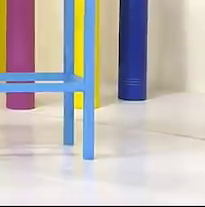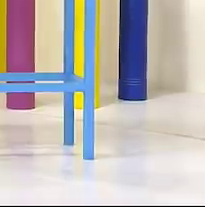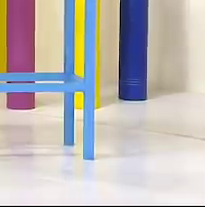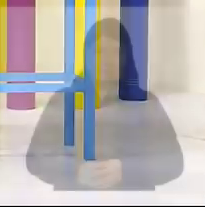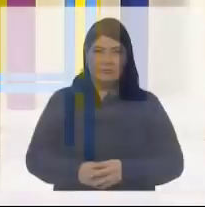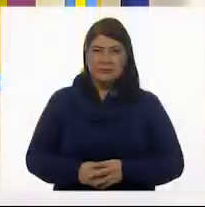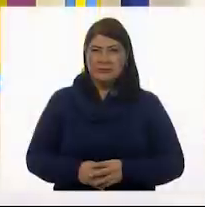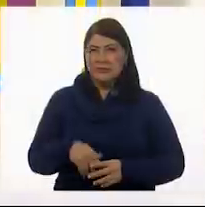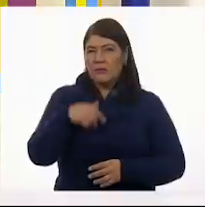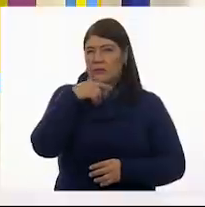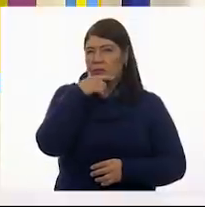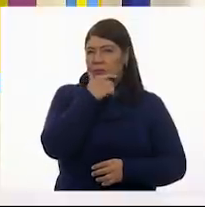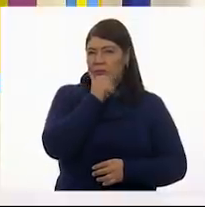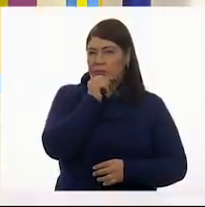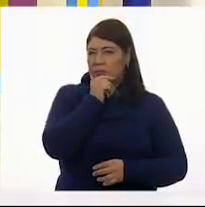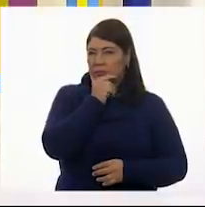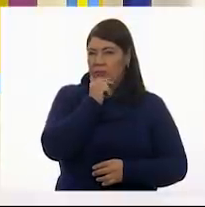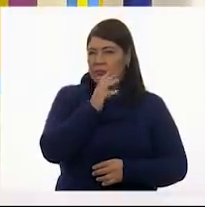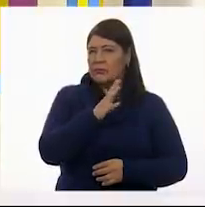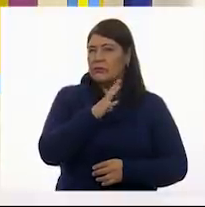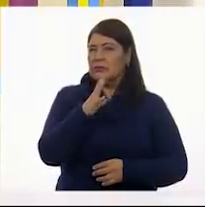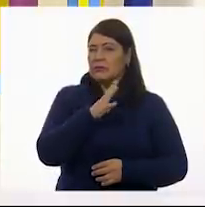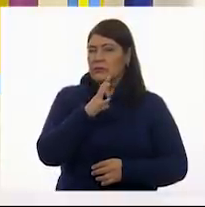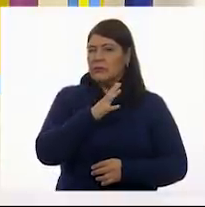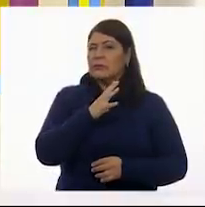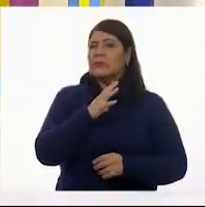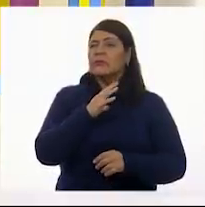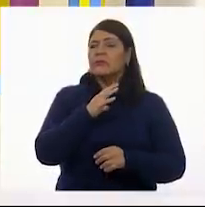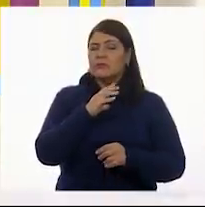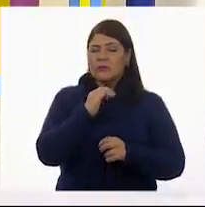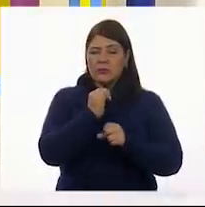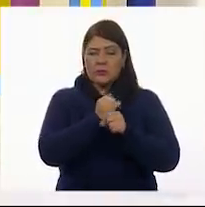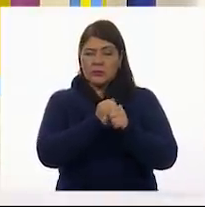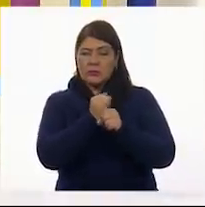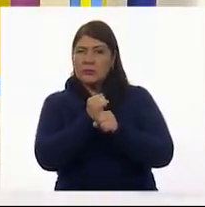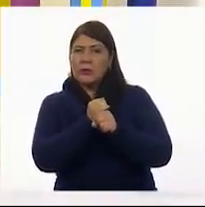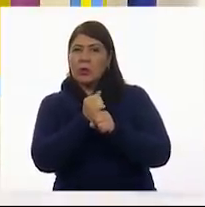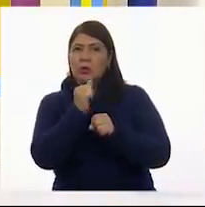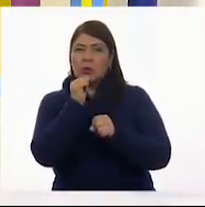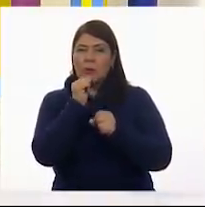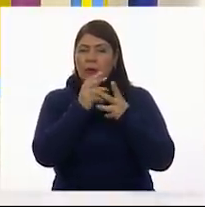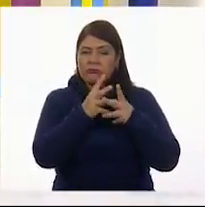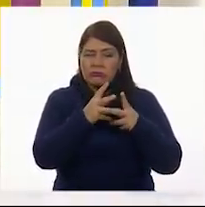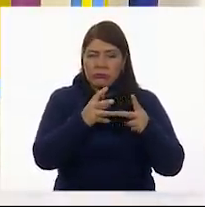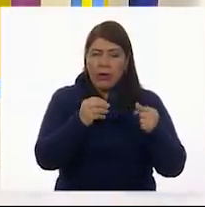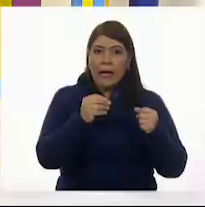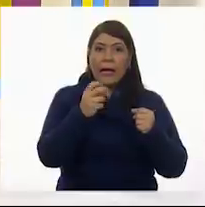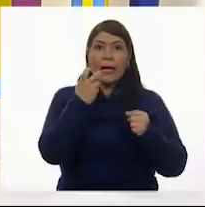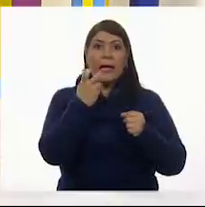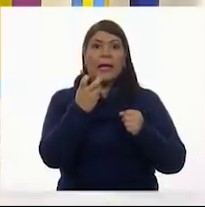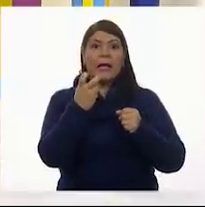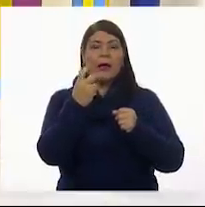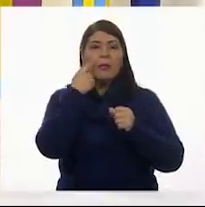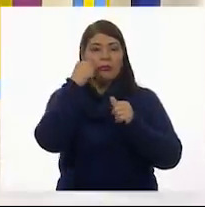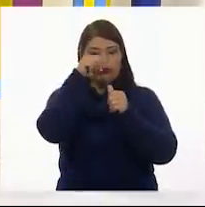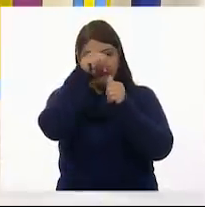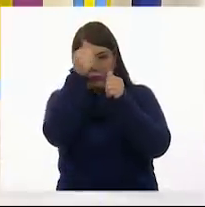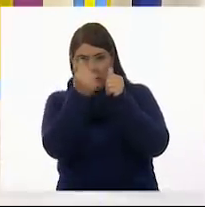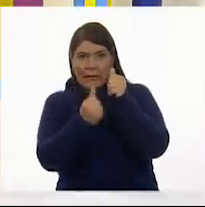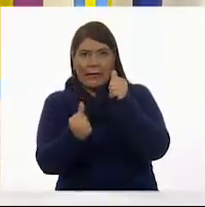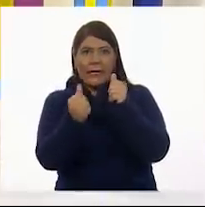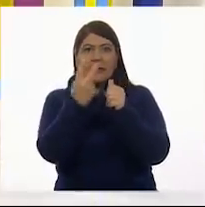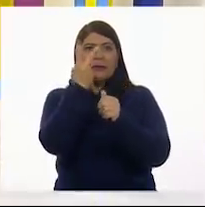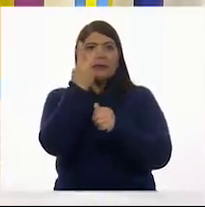Tenemos aún un caso sin resolver y es nuestra obra bidimensional. Hola,